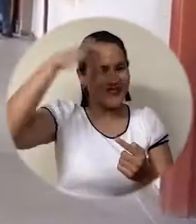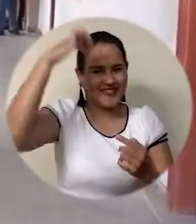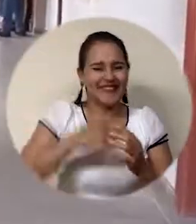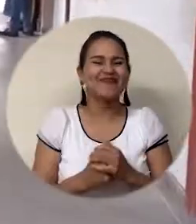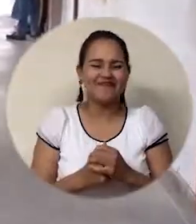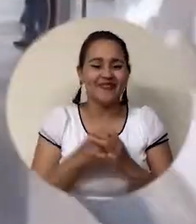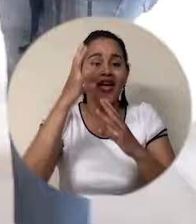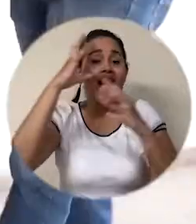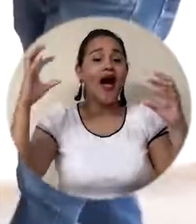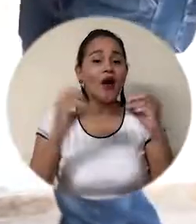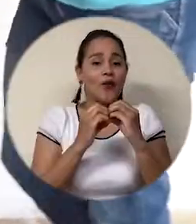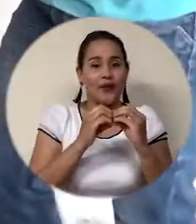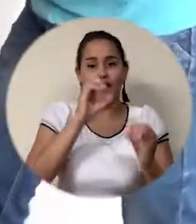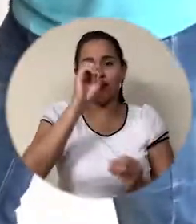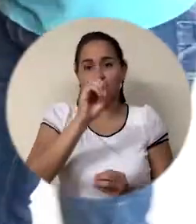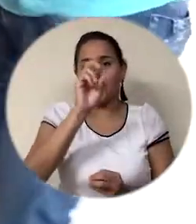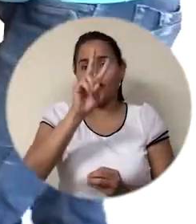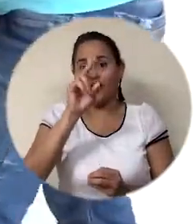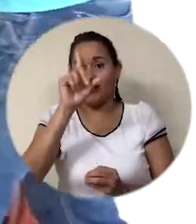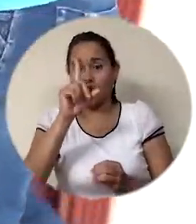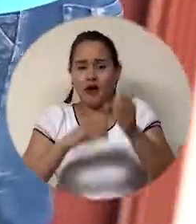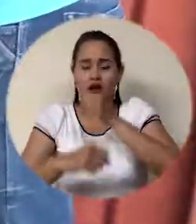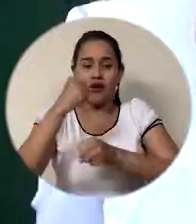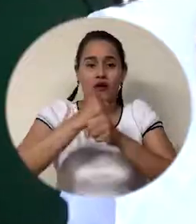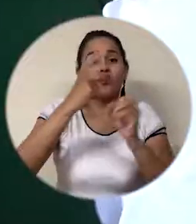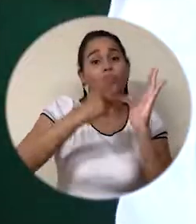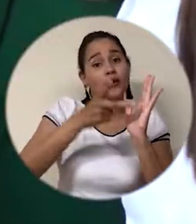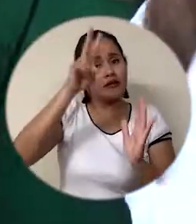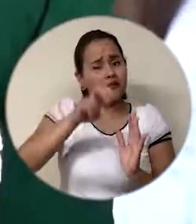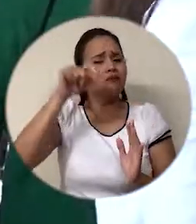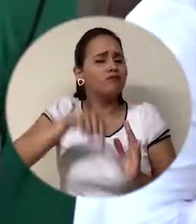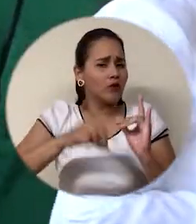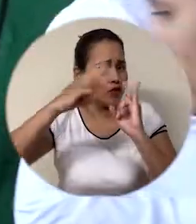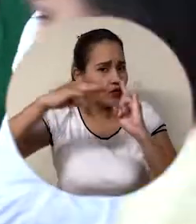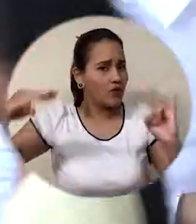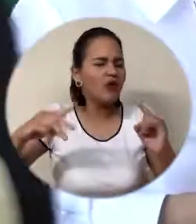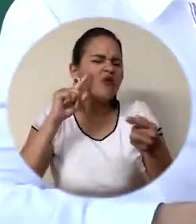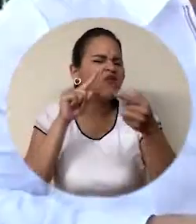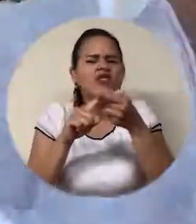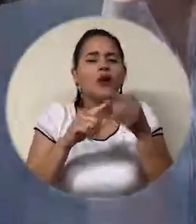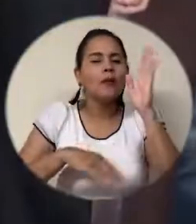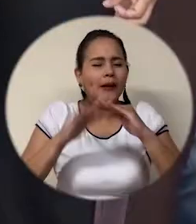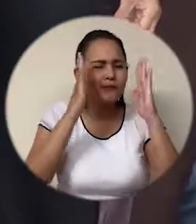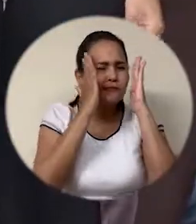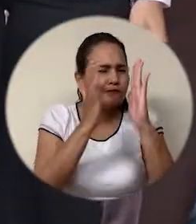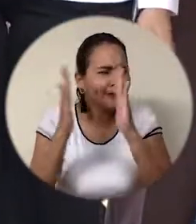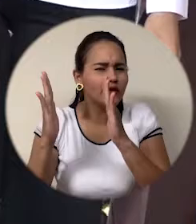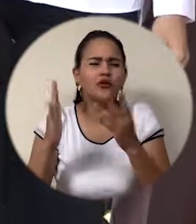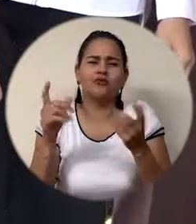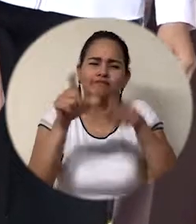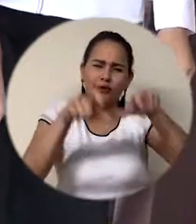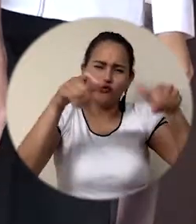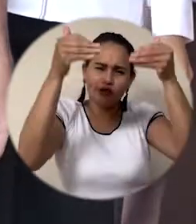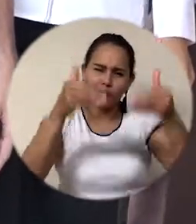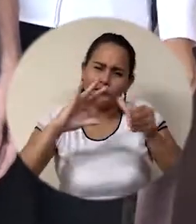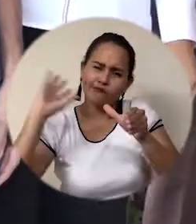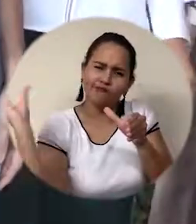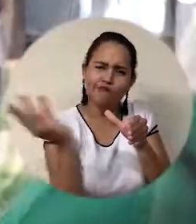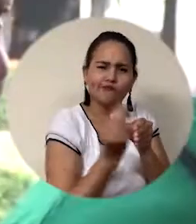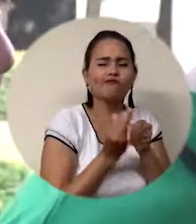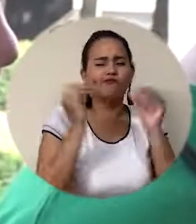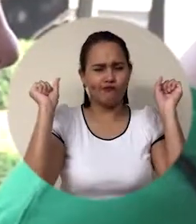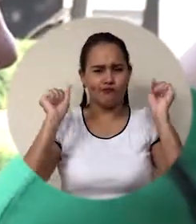Superior Nº 21 del 2017, la Universidad del Magdalena estableció mecanismos para favorecer la inclusión de personas en condición de